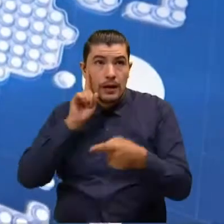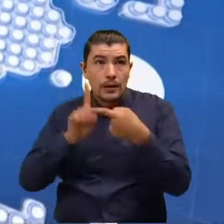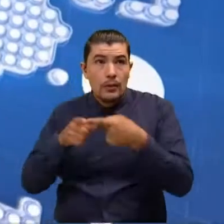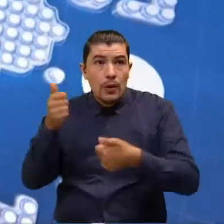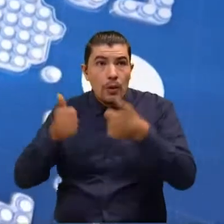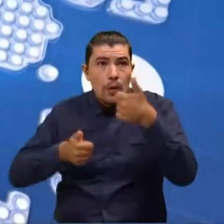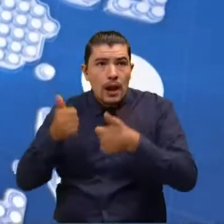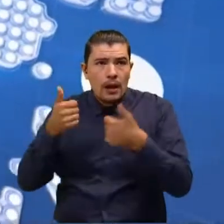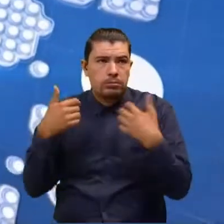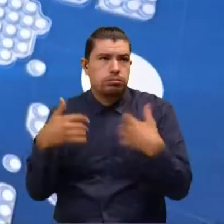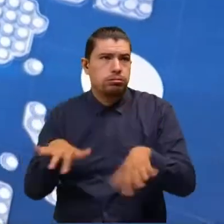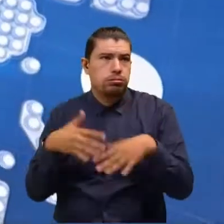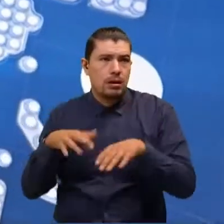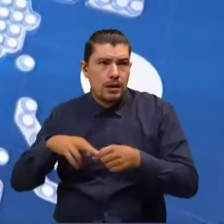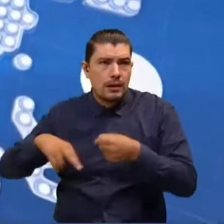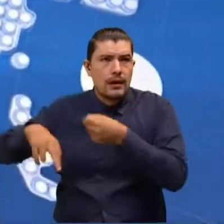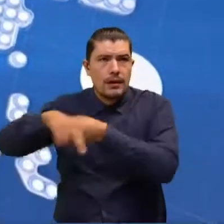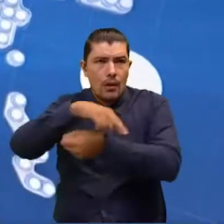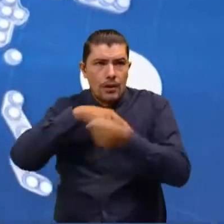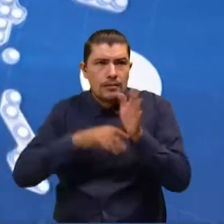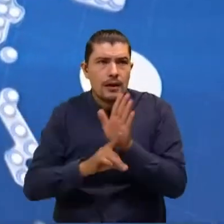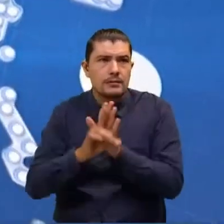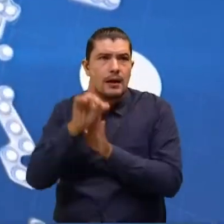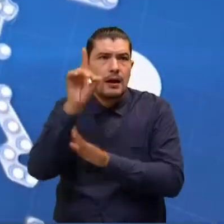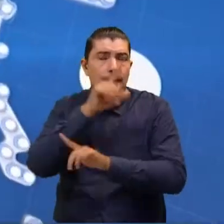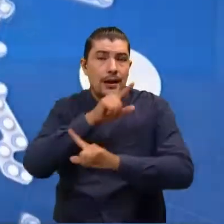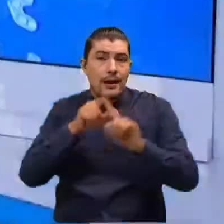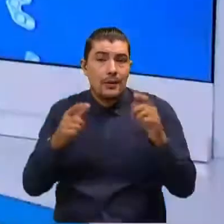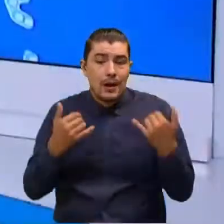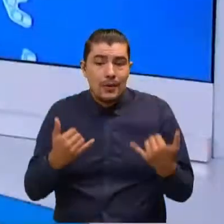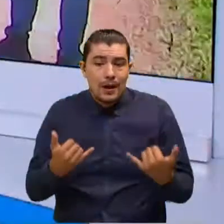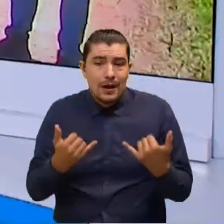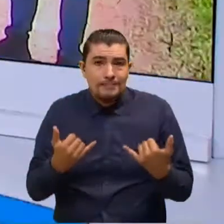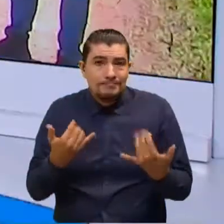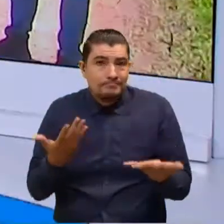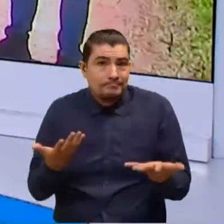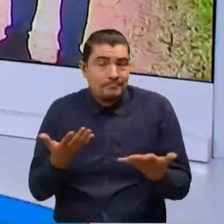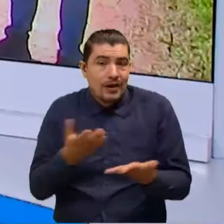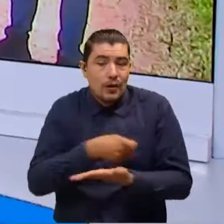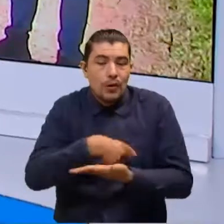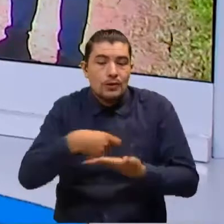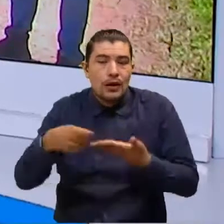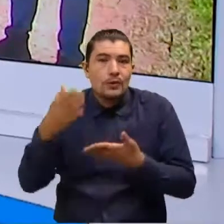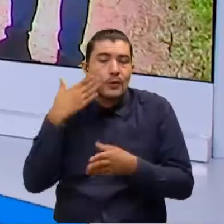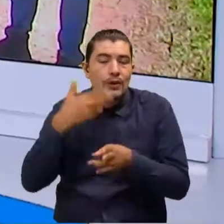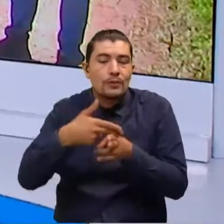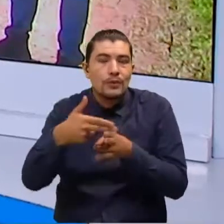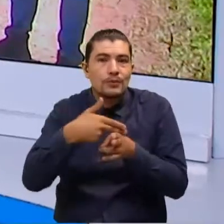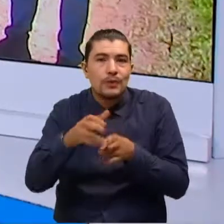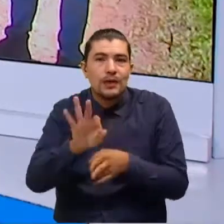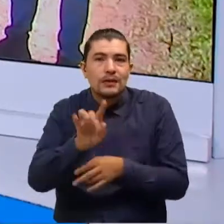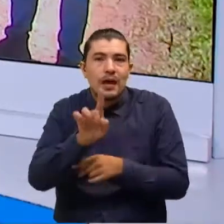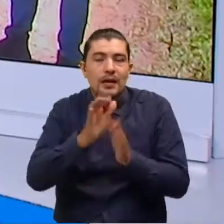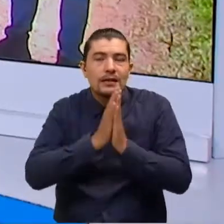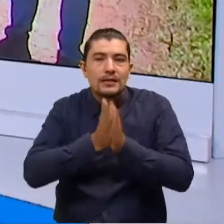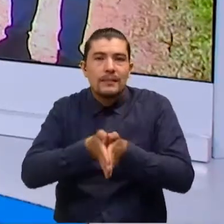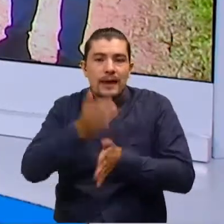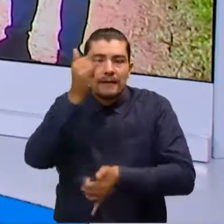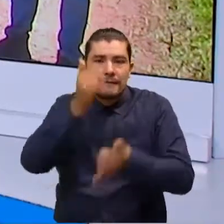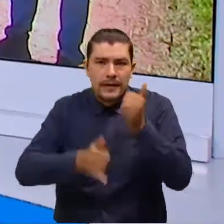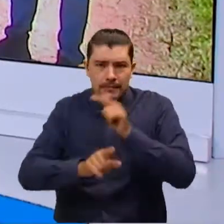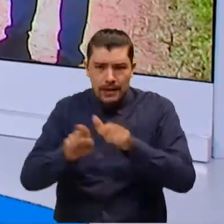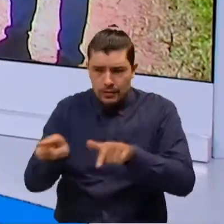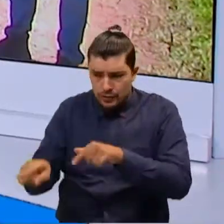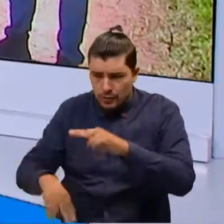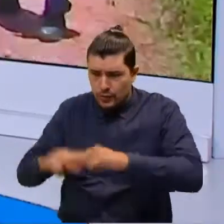desarrollo de toda una región. Desafortunadamente el contrato vence ahorita el 31 de diciembre y no vemos las